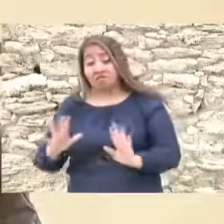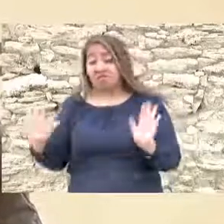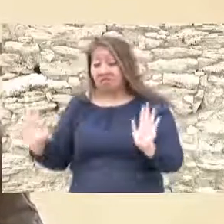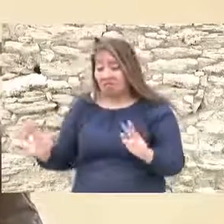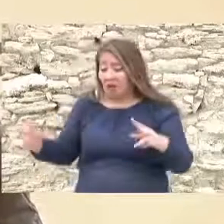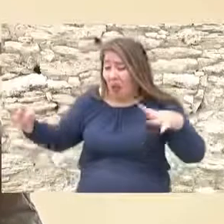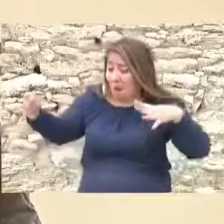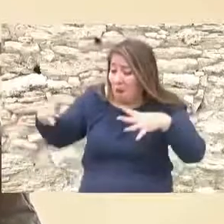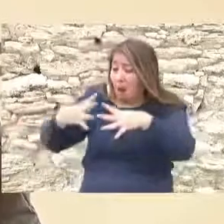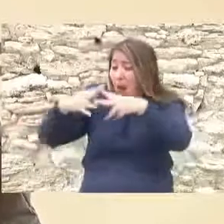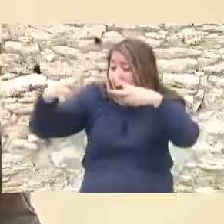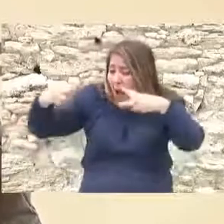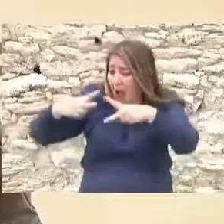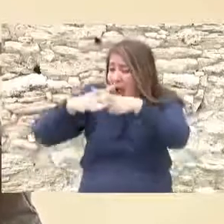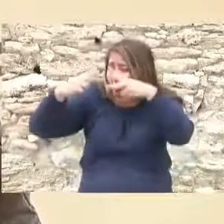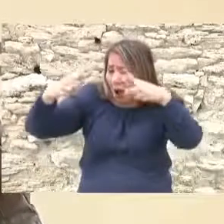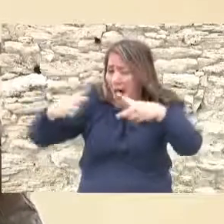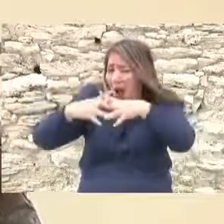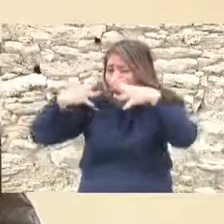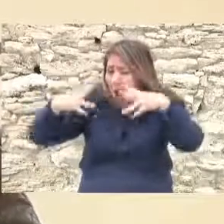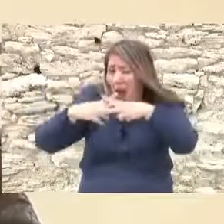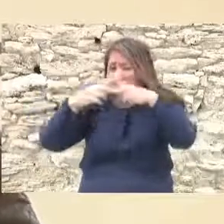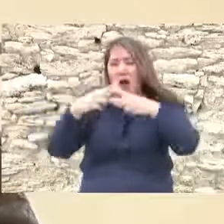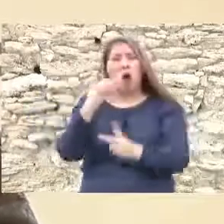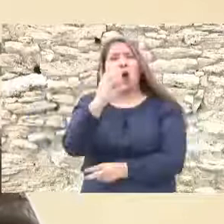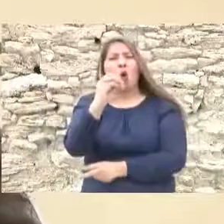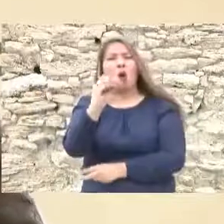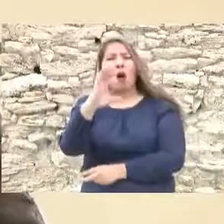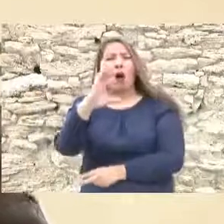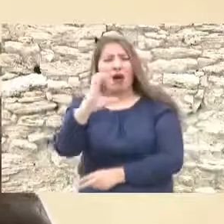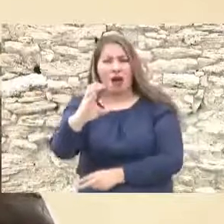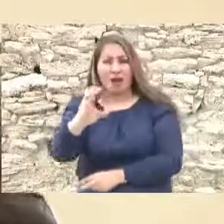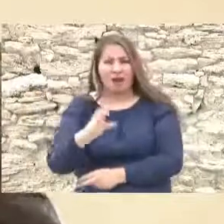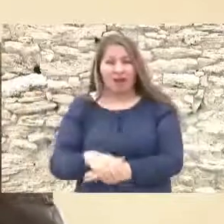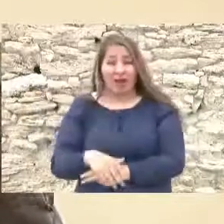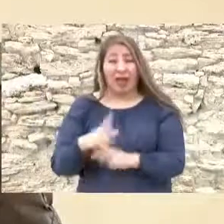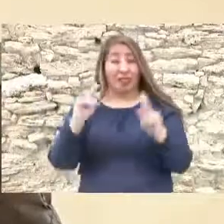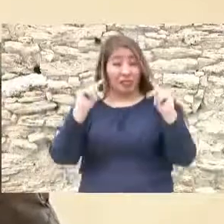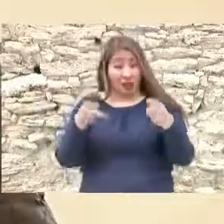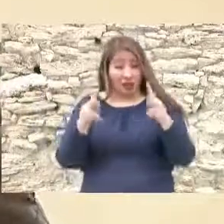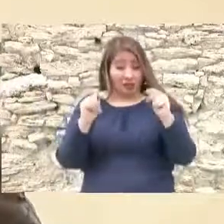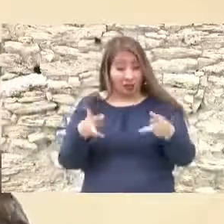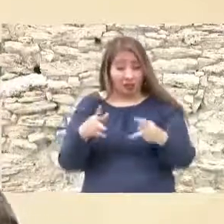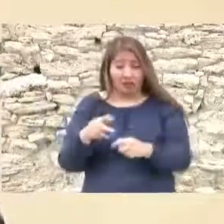batalla en Tecoac en Tlaxcala